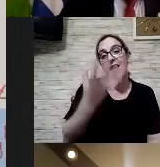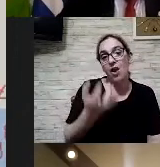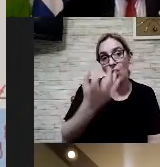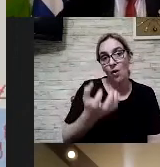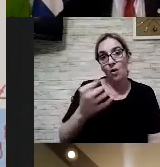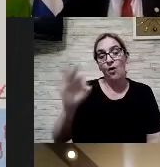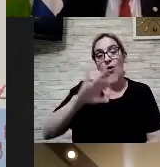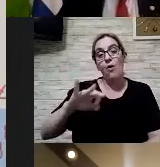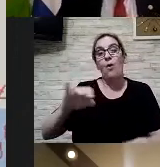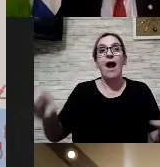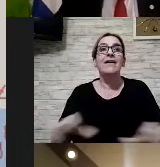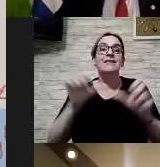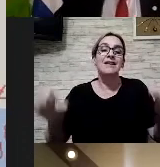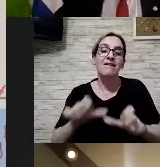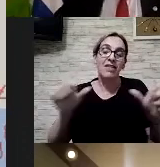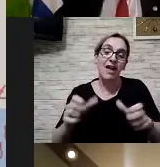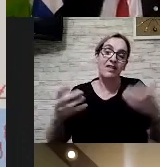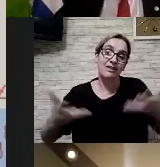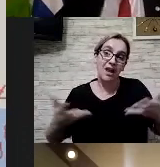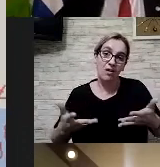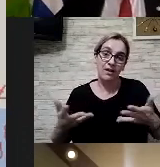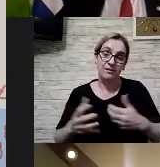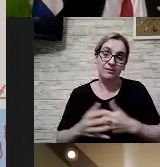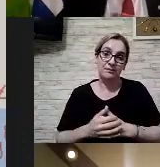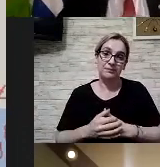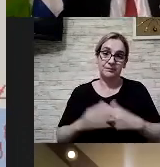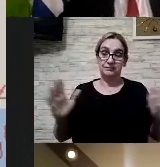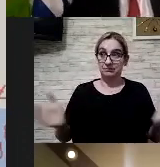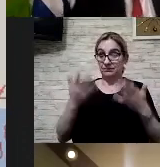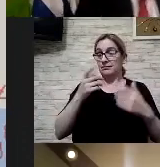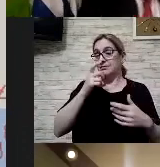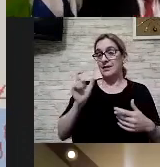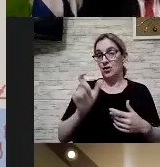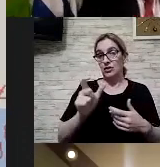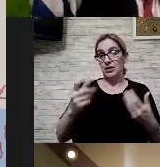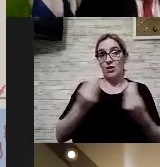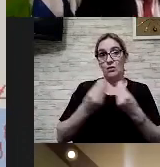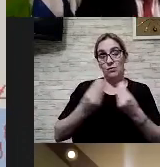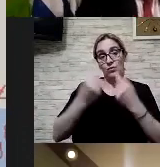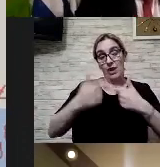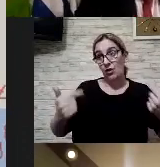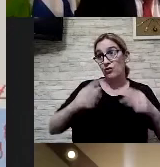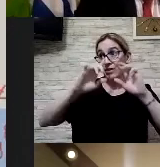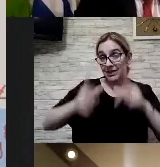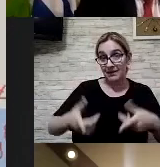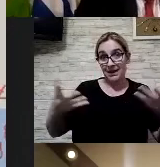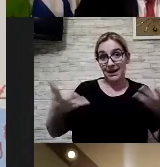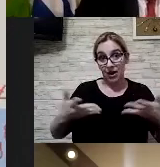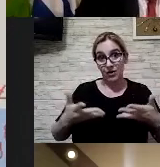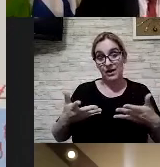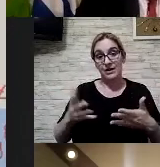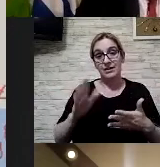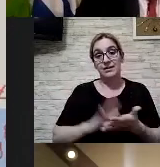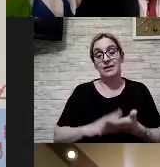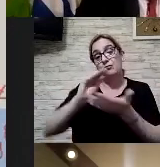si hay actividades en las cuales se generan contenidos como estos que compartimos en las fotos también estos son registros